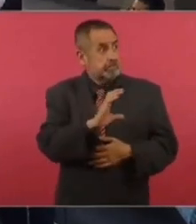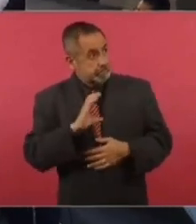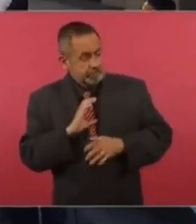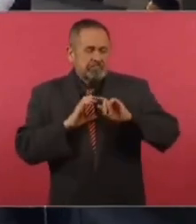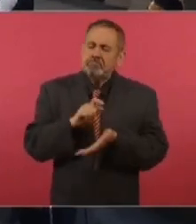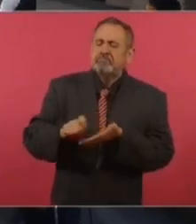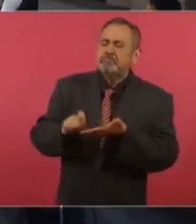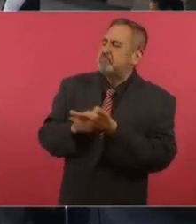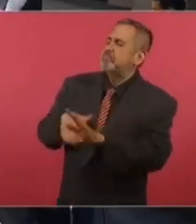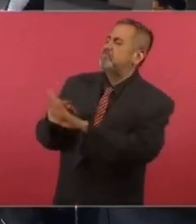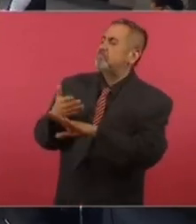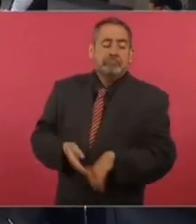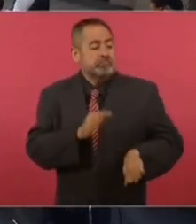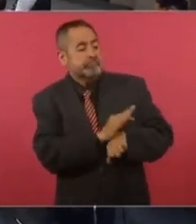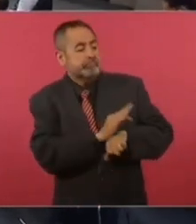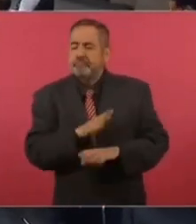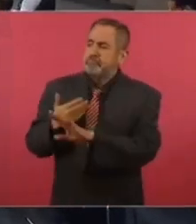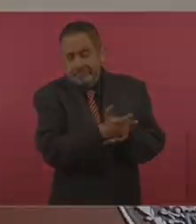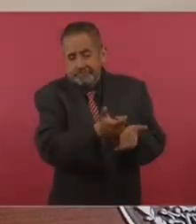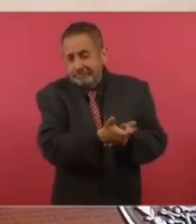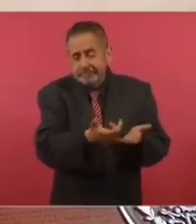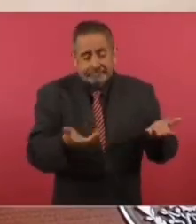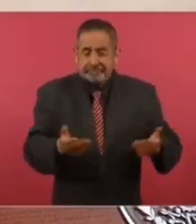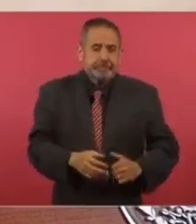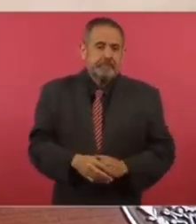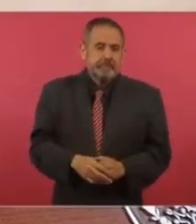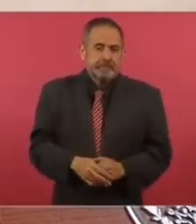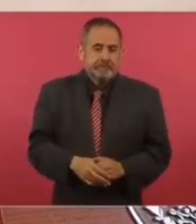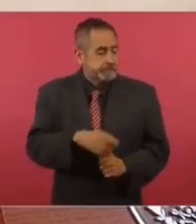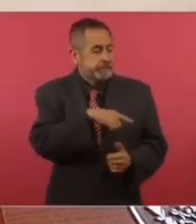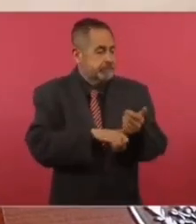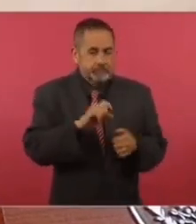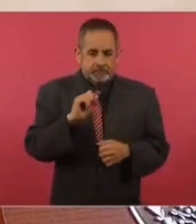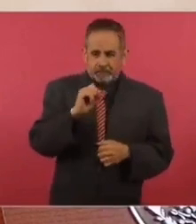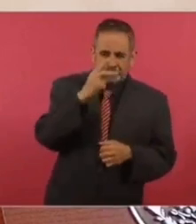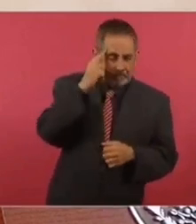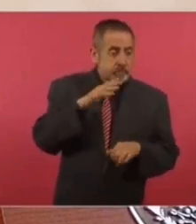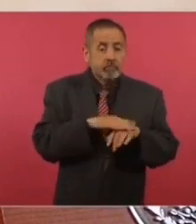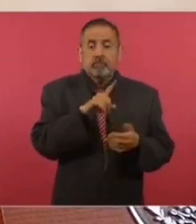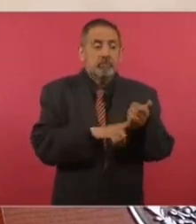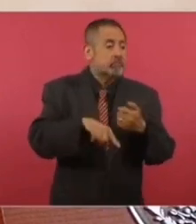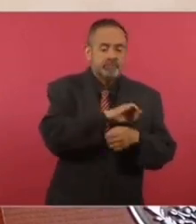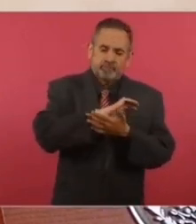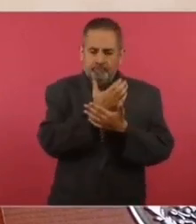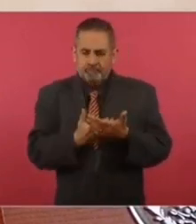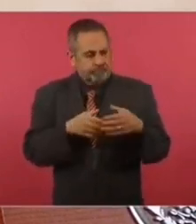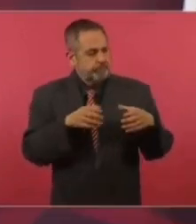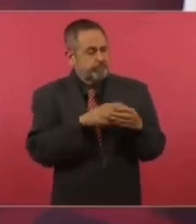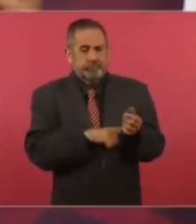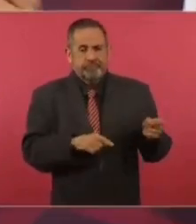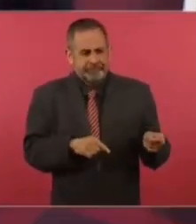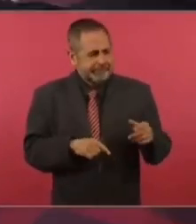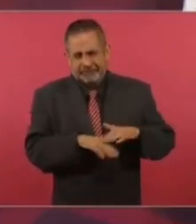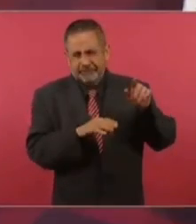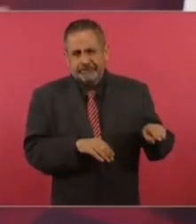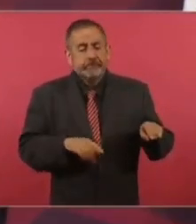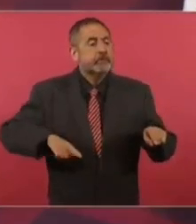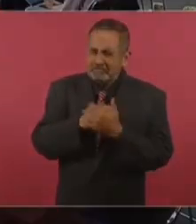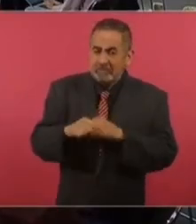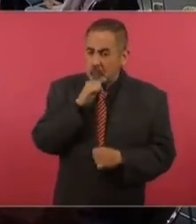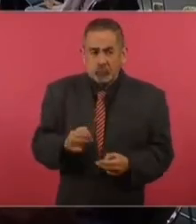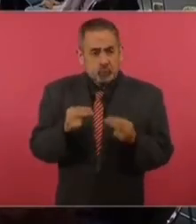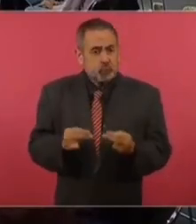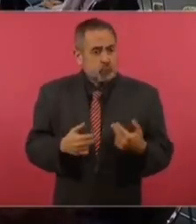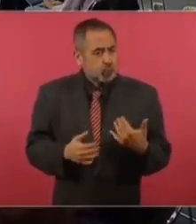protegiendo sus intereses. ¿Por qué están molestos? Porque tenían contratos al por mayor aquí en el gobierno.